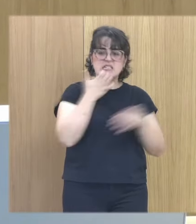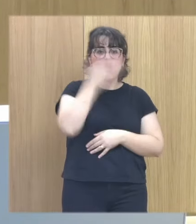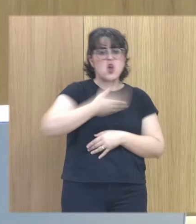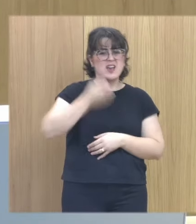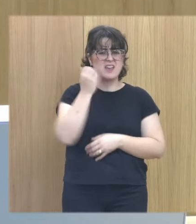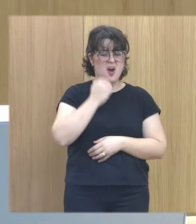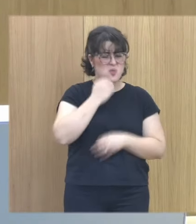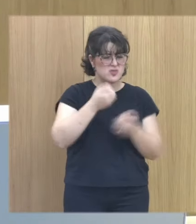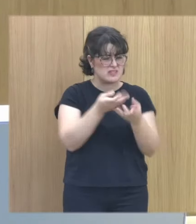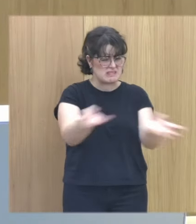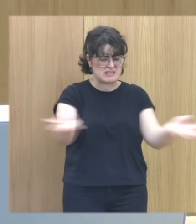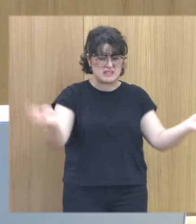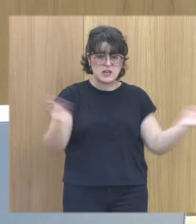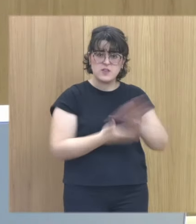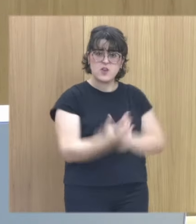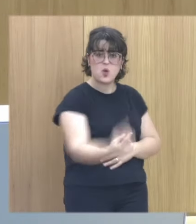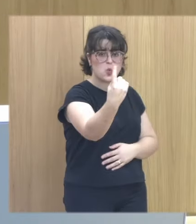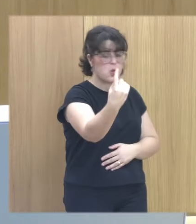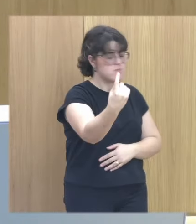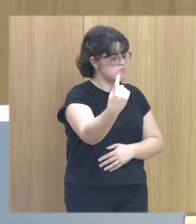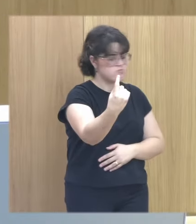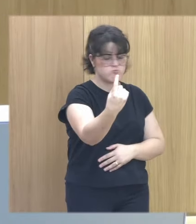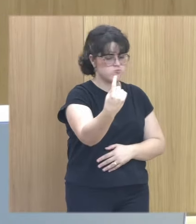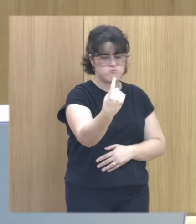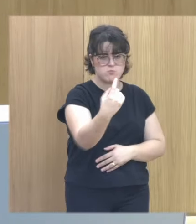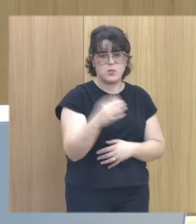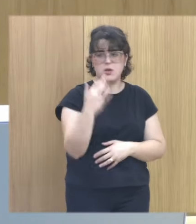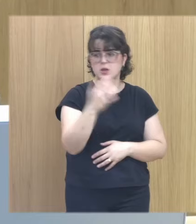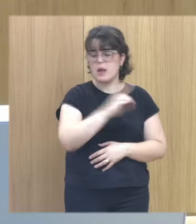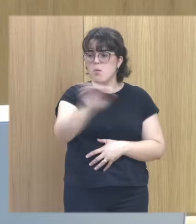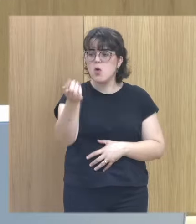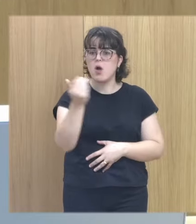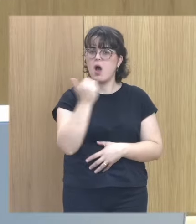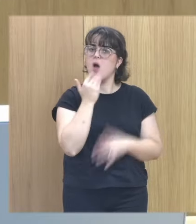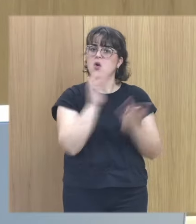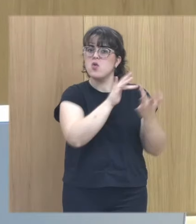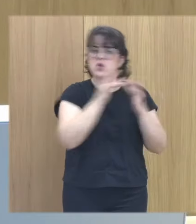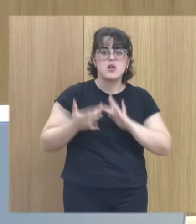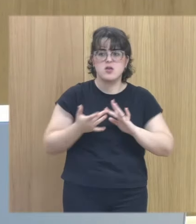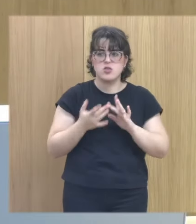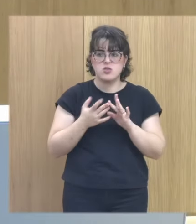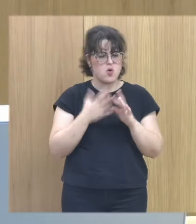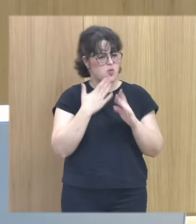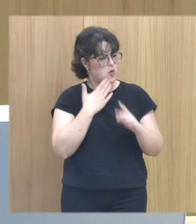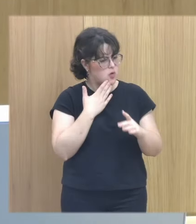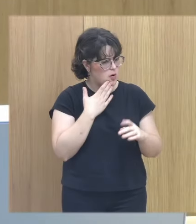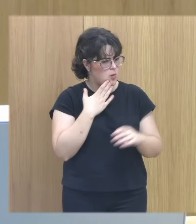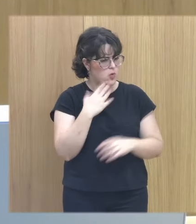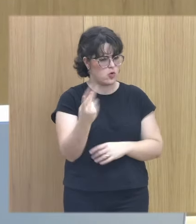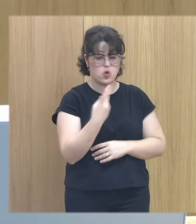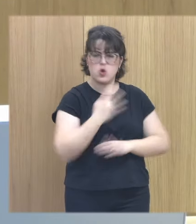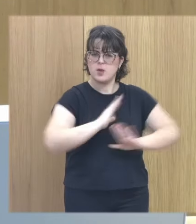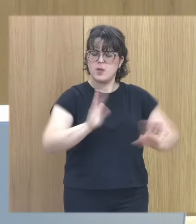esto no es una cuestión de un niño o una niña y tampoco es una cuestión de no es una relación de dos esto es lo que quiero decir es una conducta de abuso de